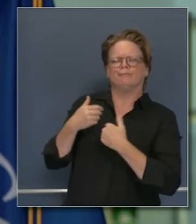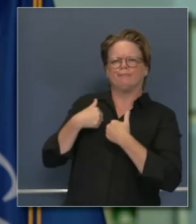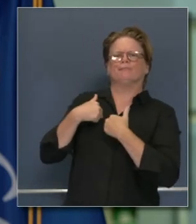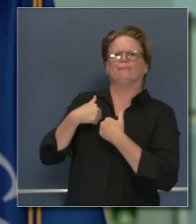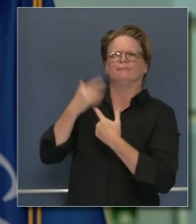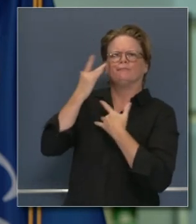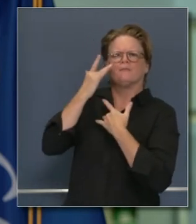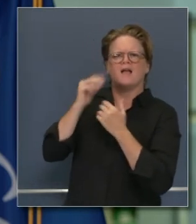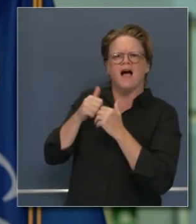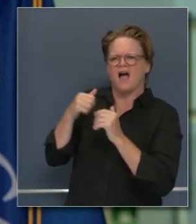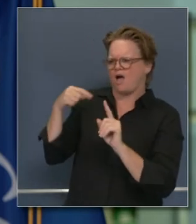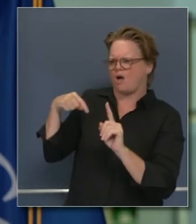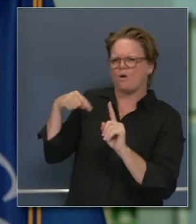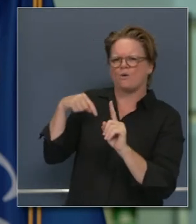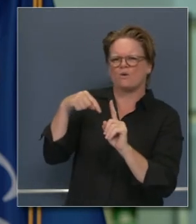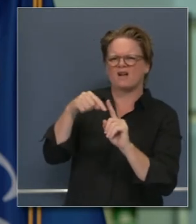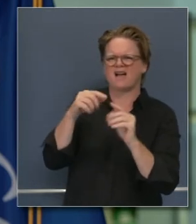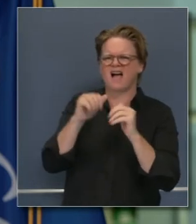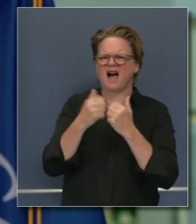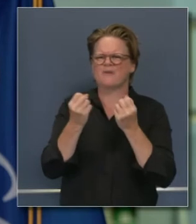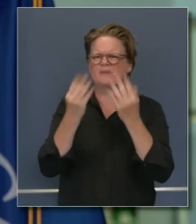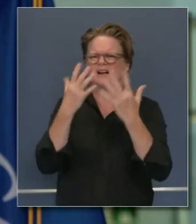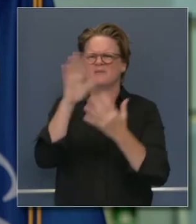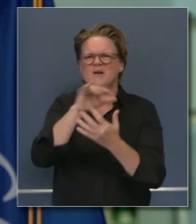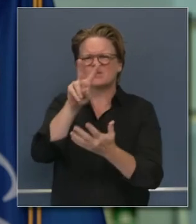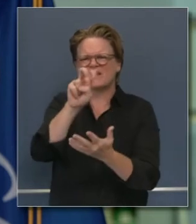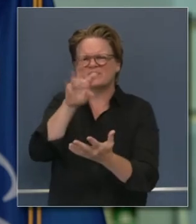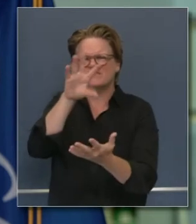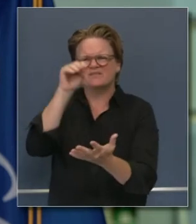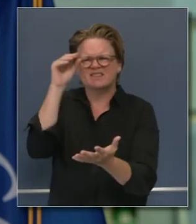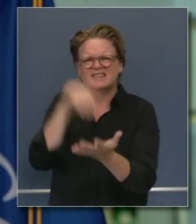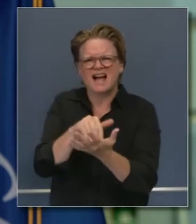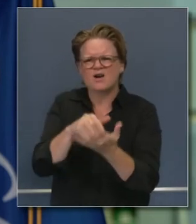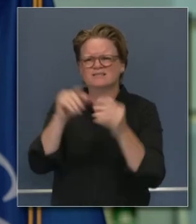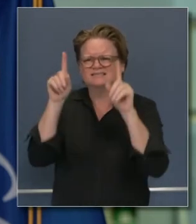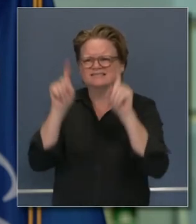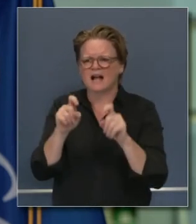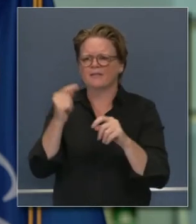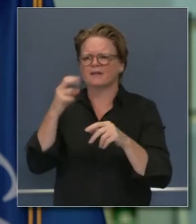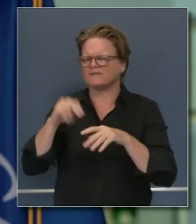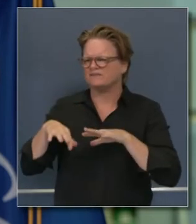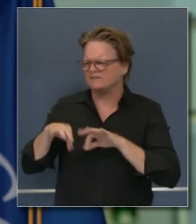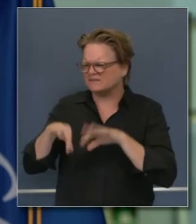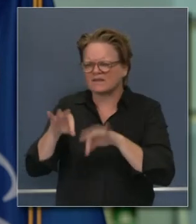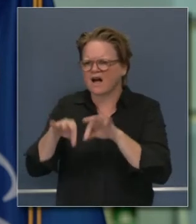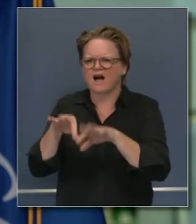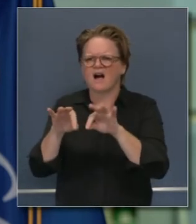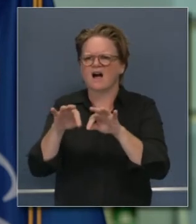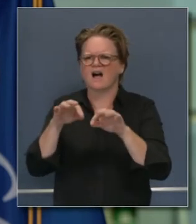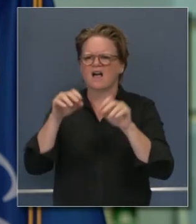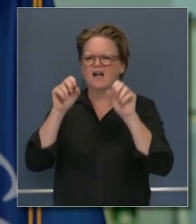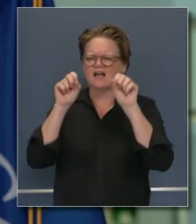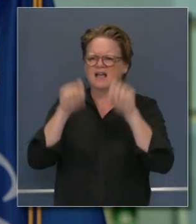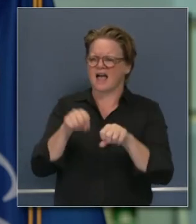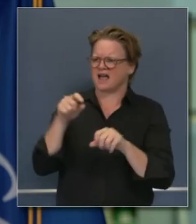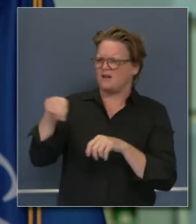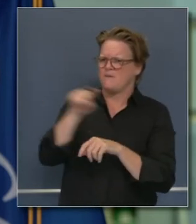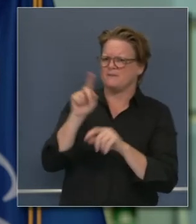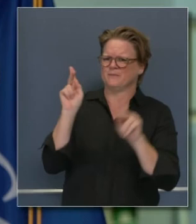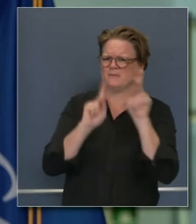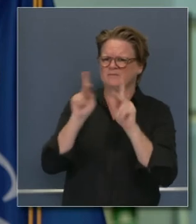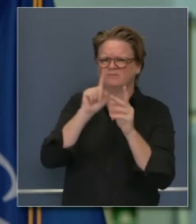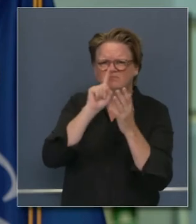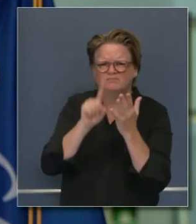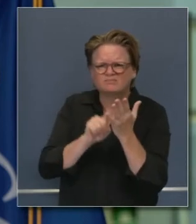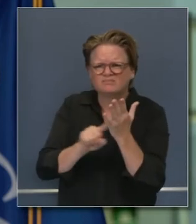funcione cuando van a ser dos veces y medio la cantidad de pruebas básicamente se trata de avances y el